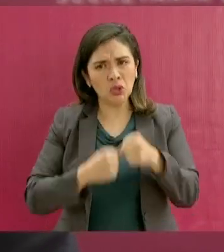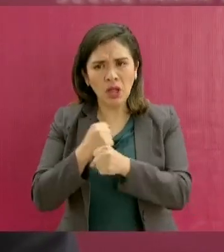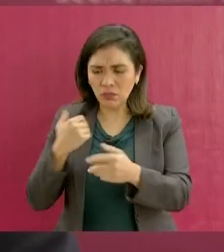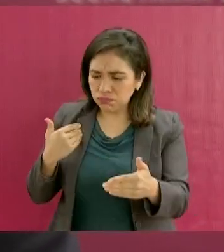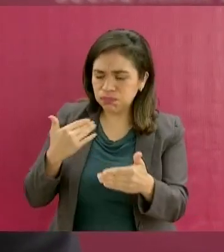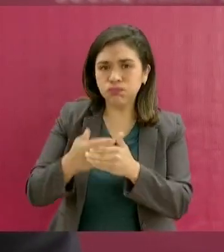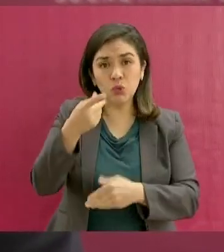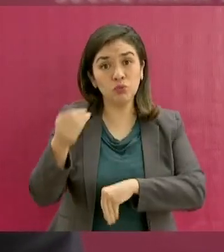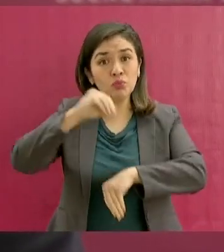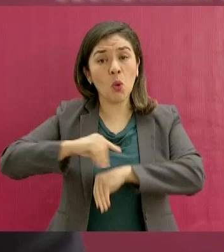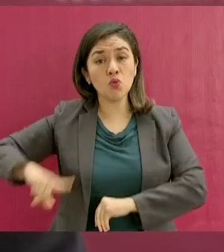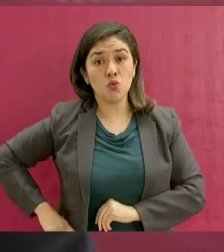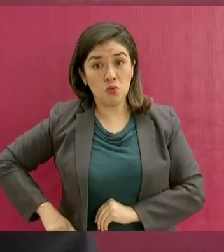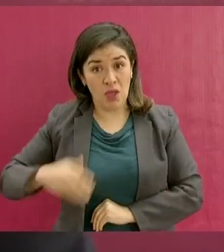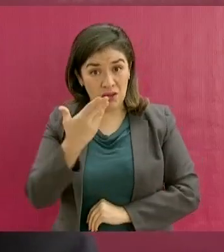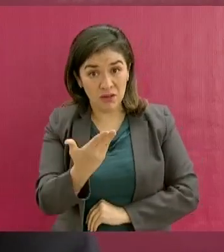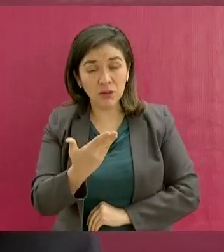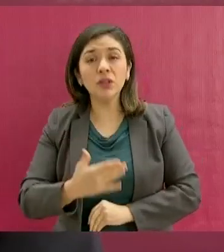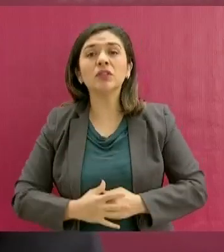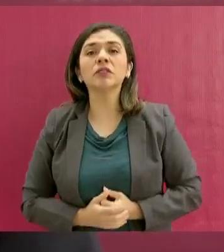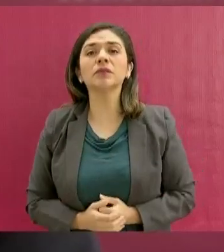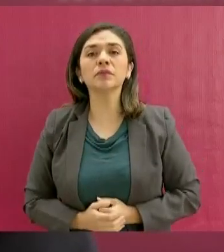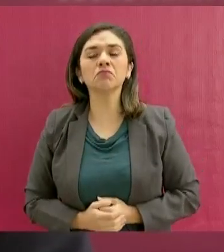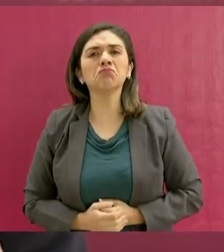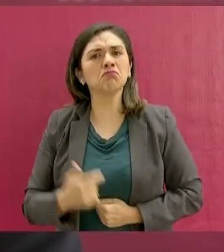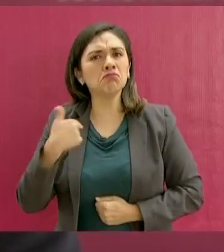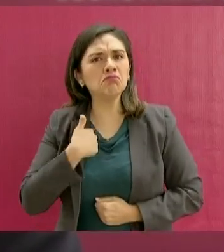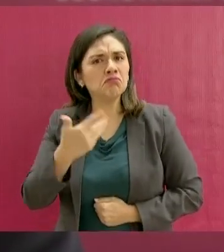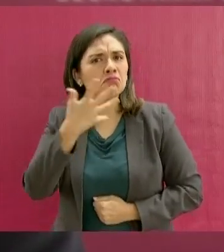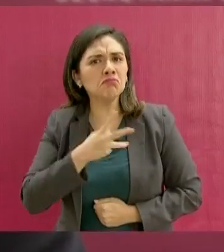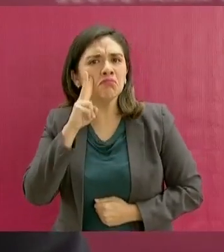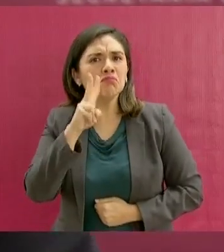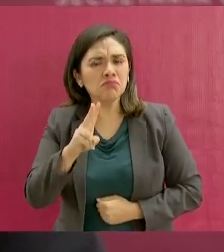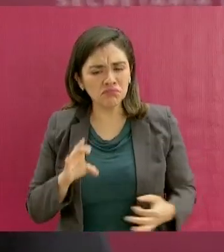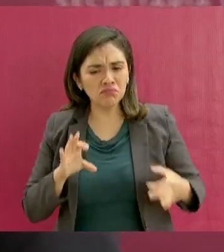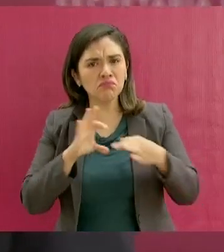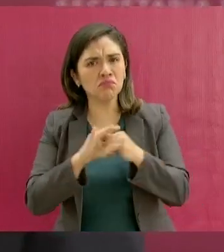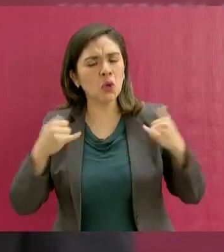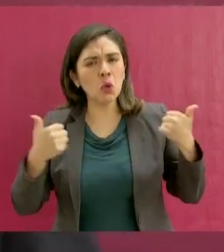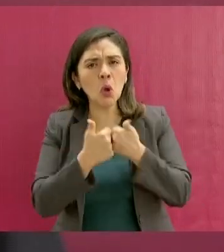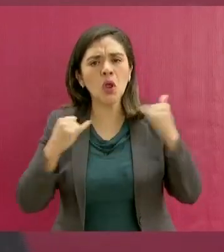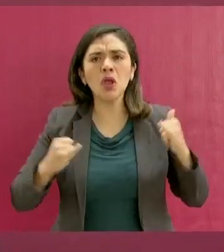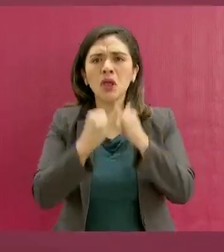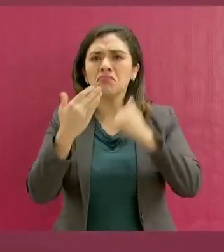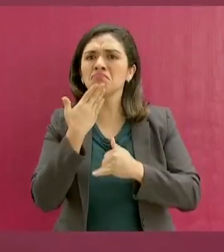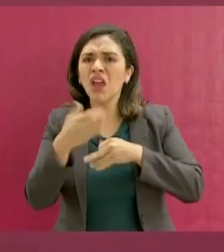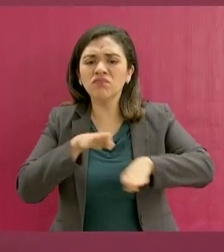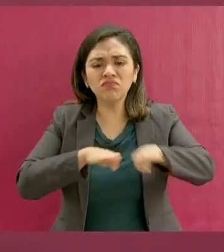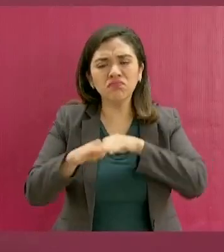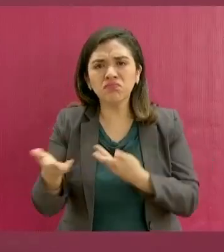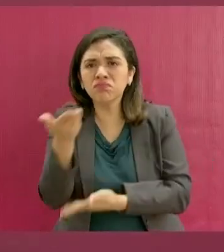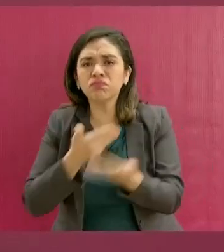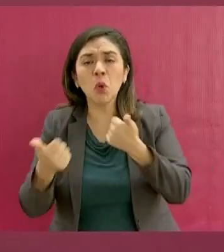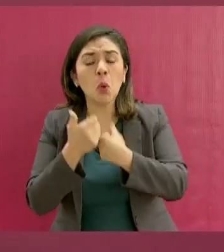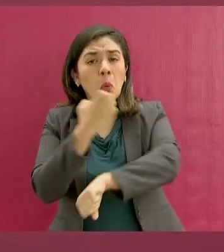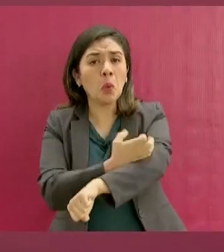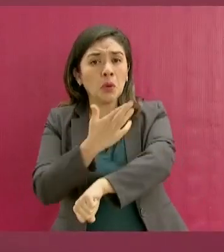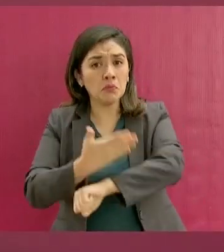de su gobierno, señor presidente, hemos tenido una relación institucional de fructífero trabajo coordinado.